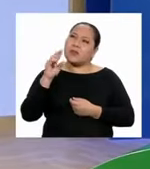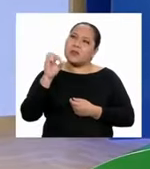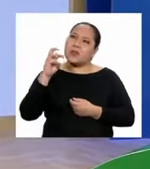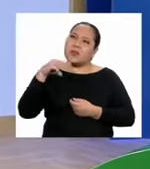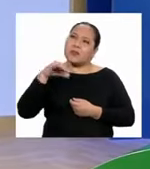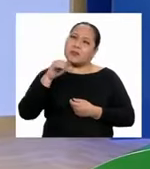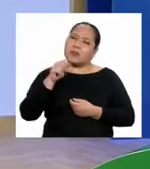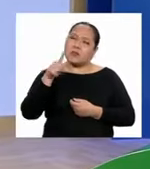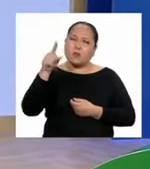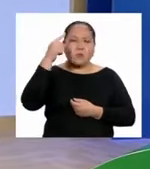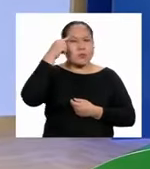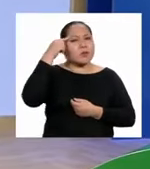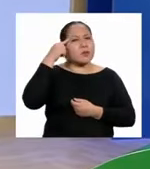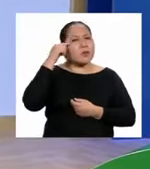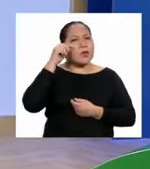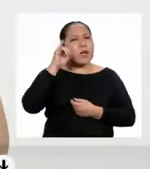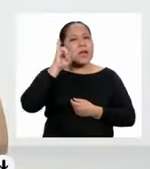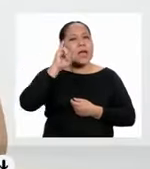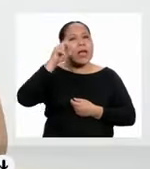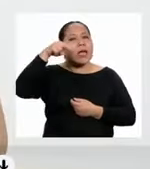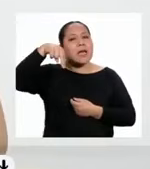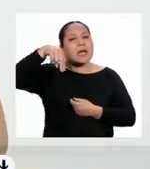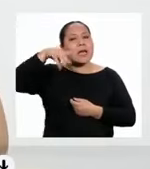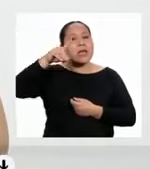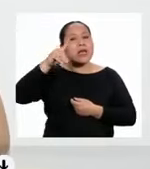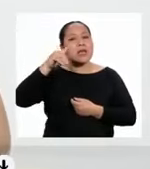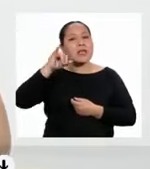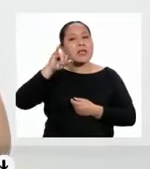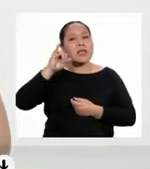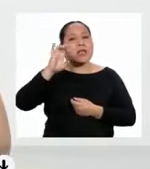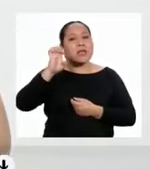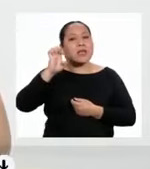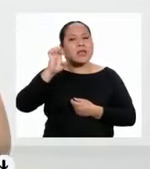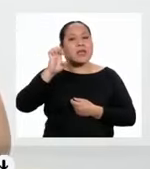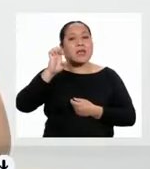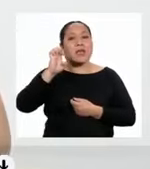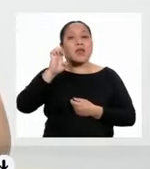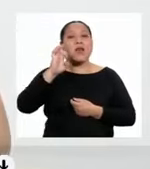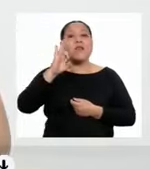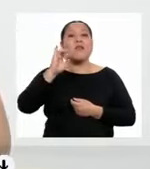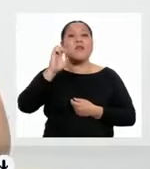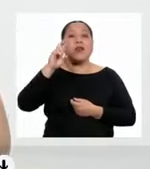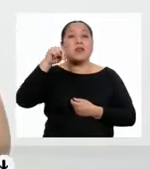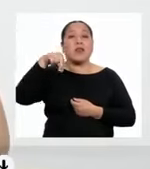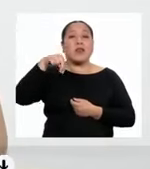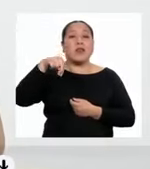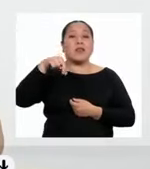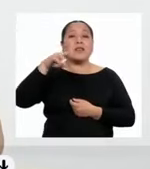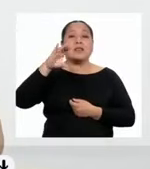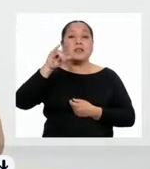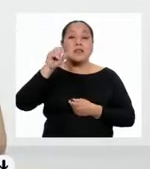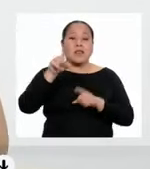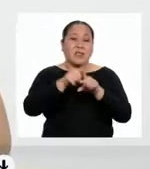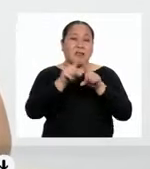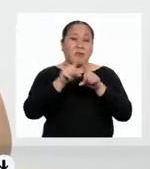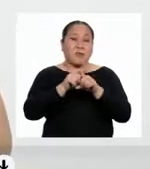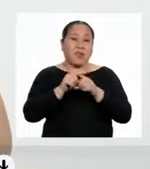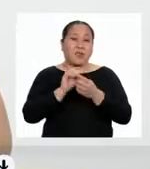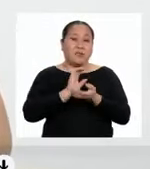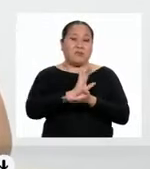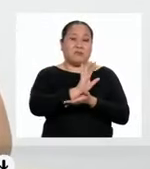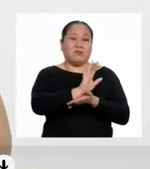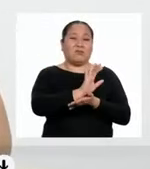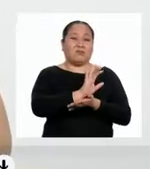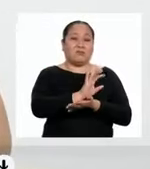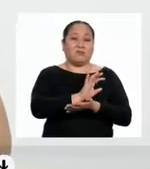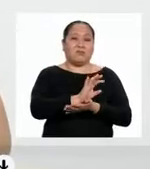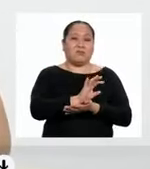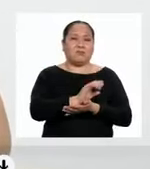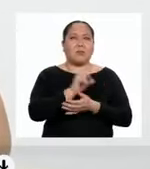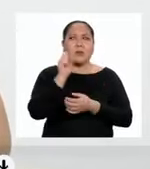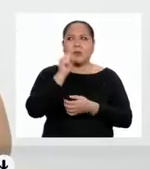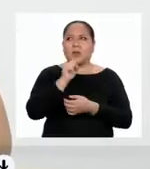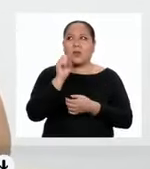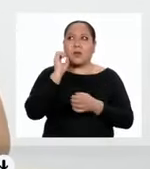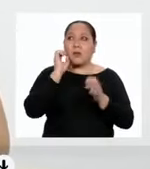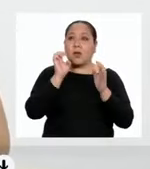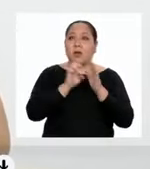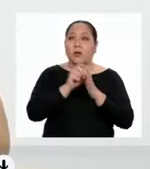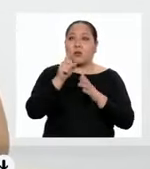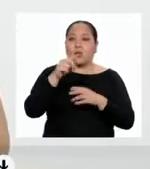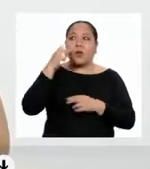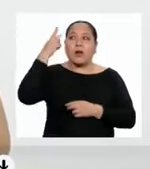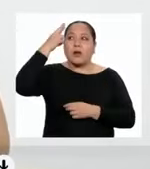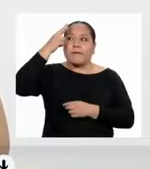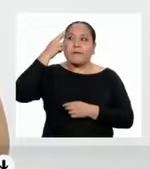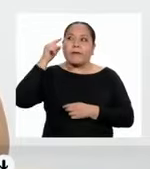indiferencia también es agresión? No sé, pero sí creo que debiste hacer algo. Por ejemplo, reflexionar con tus vecinos